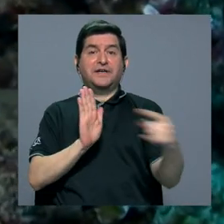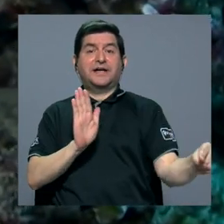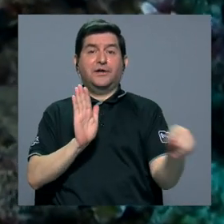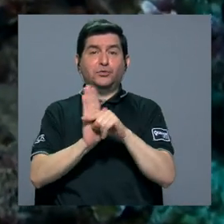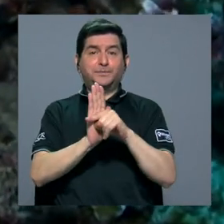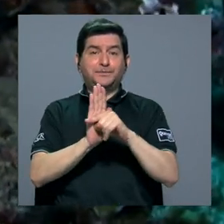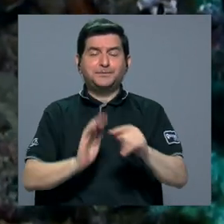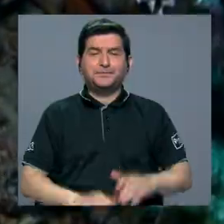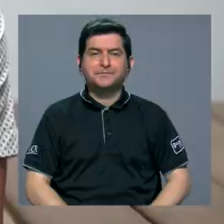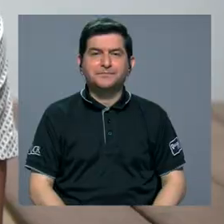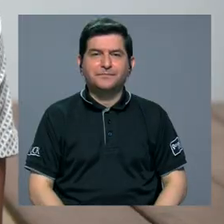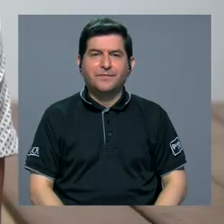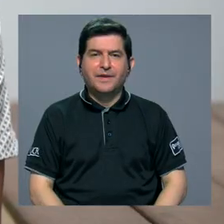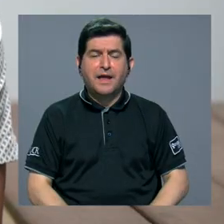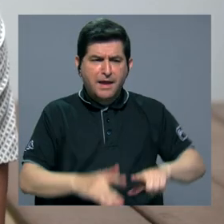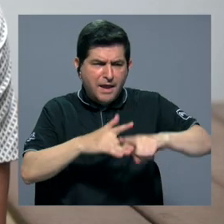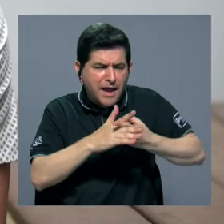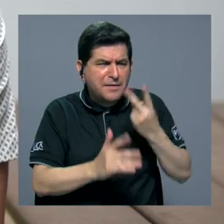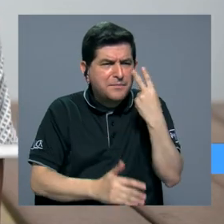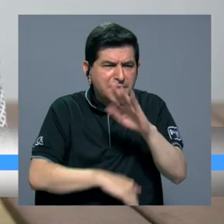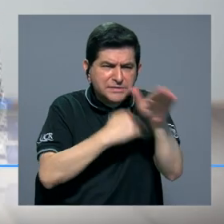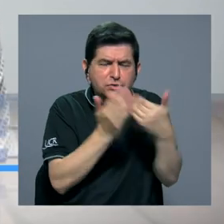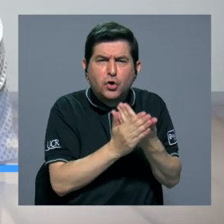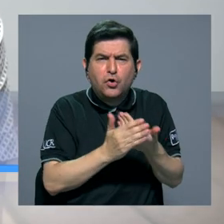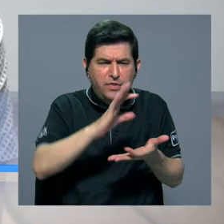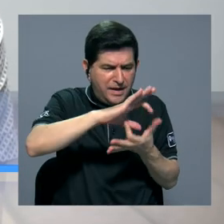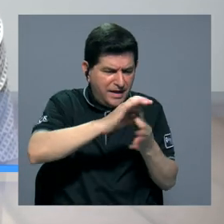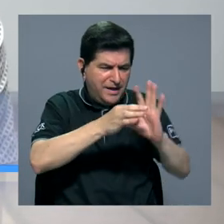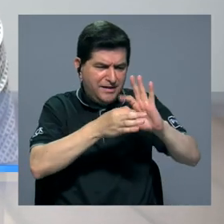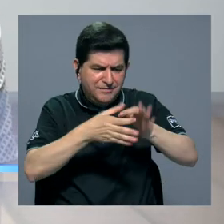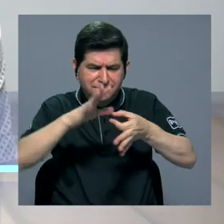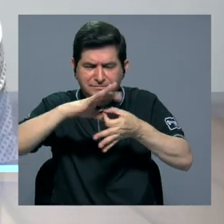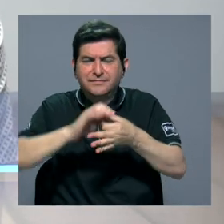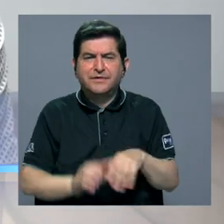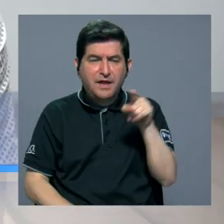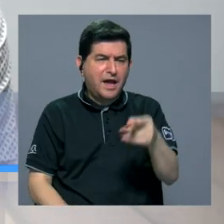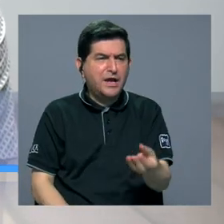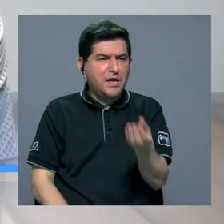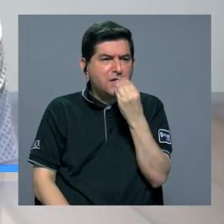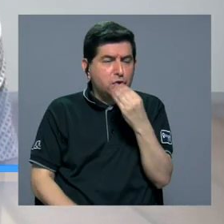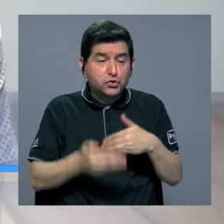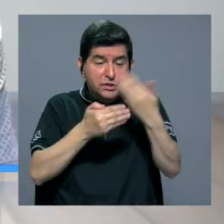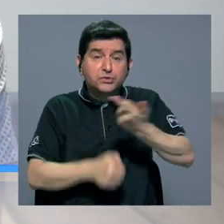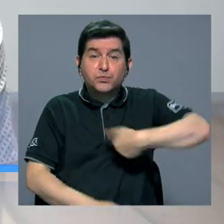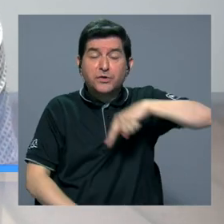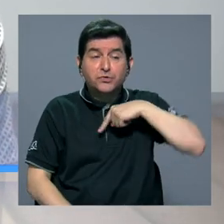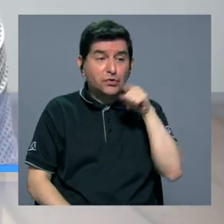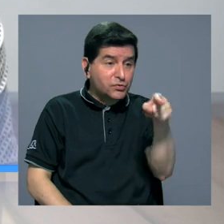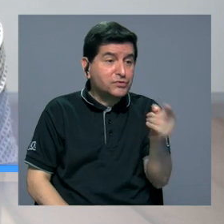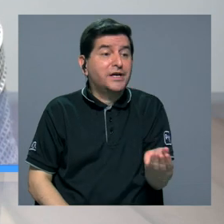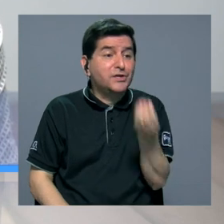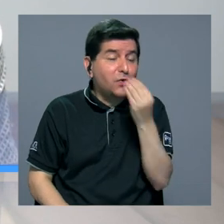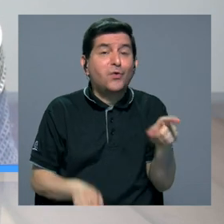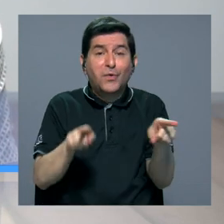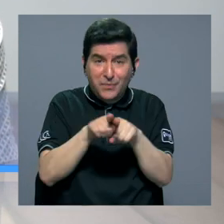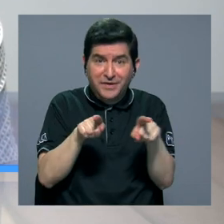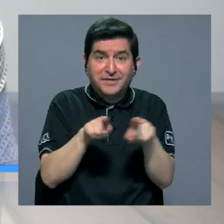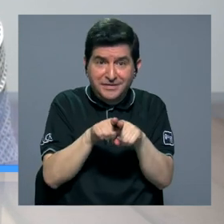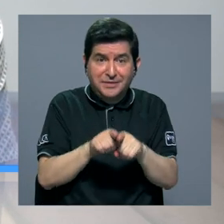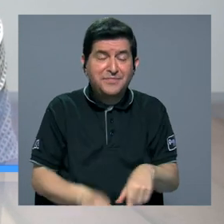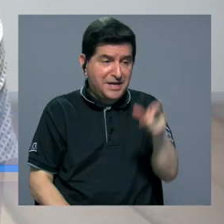negativamente. Y comenzamos a ver como toda la reacción encadena, porque ellos se alimentan y luego nosotros nos alimentamos de estos mismos